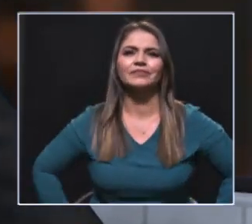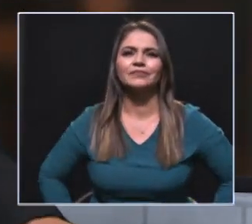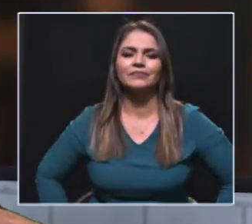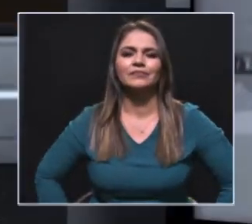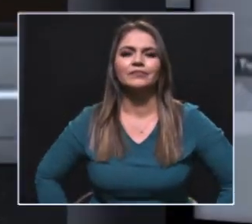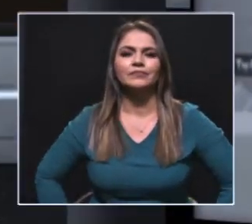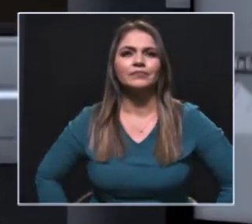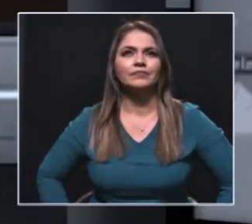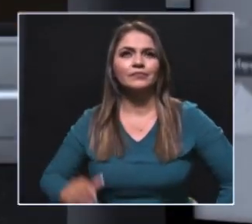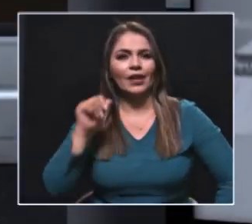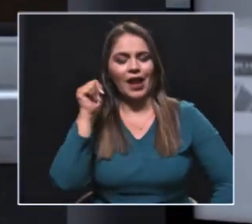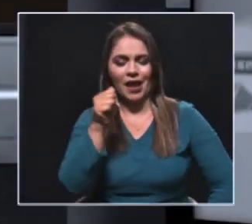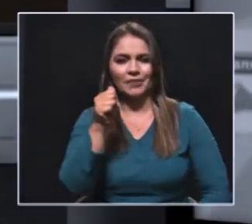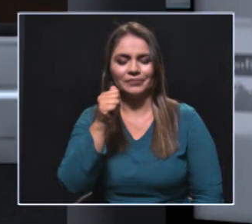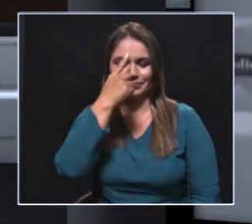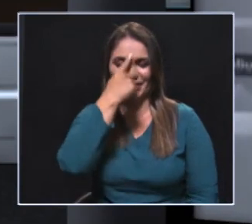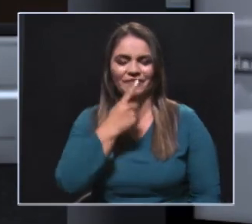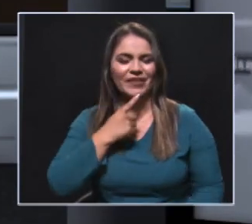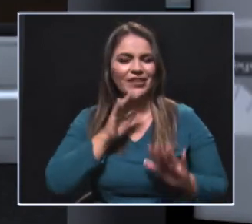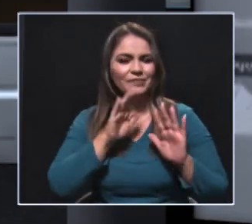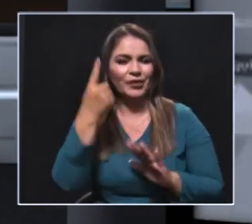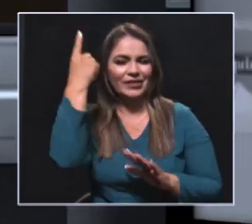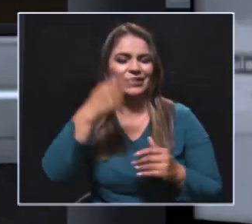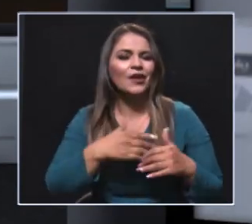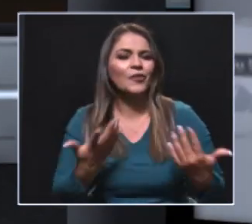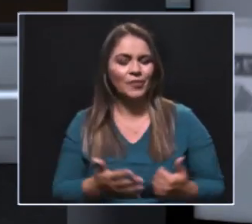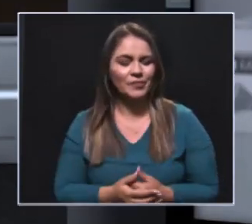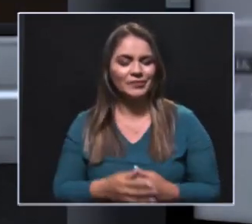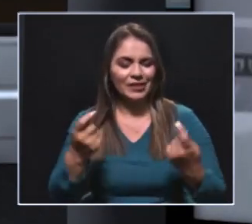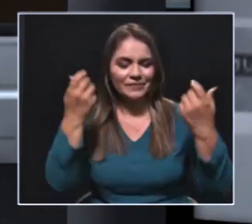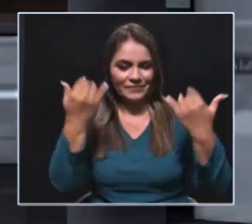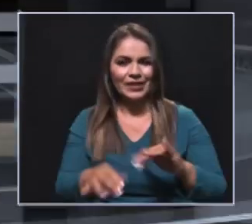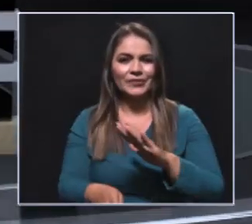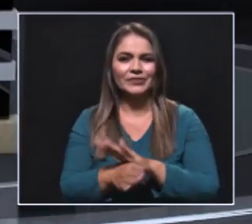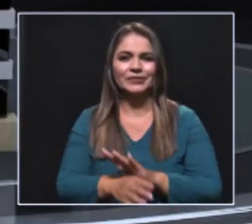El perfil de estas mujeres políticas, de eso lo haremos cuando regresemos en Teleantioquia de la elección.